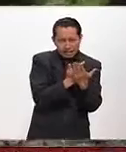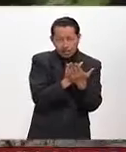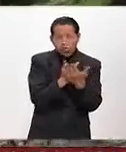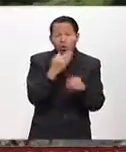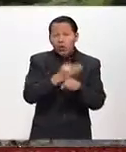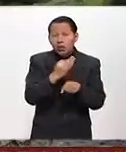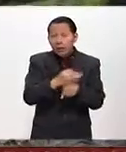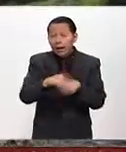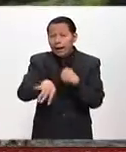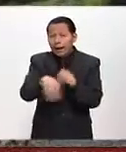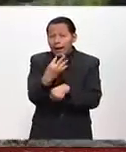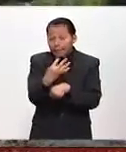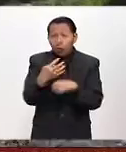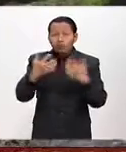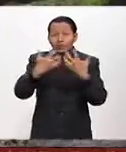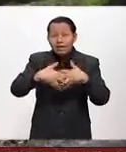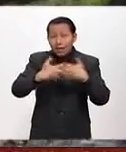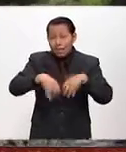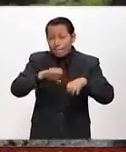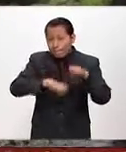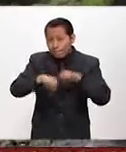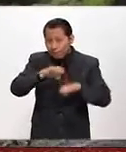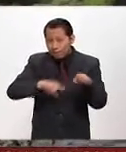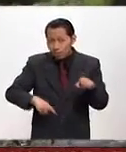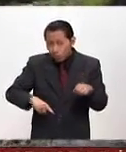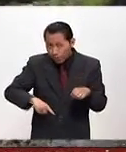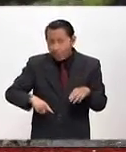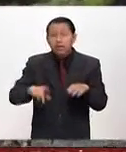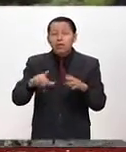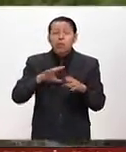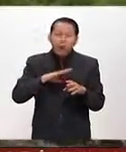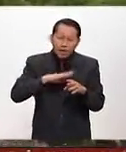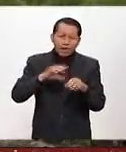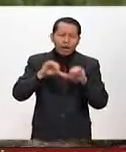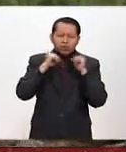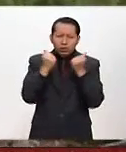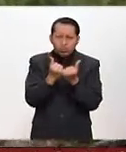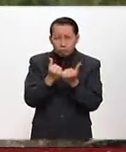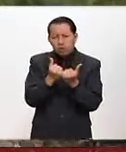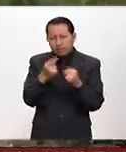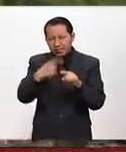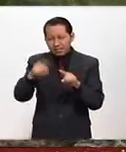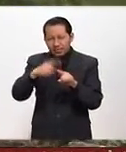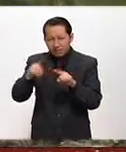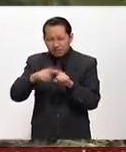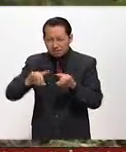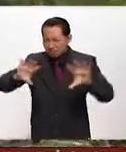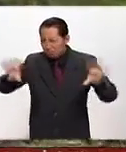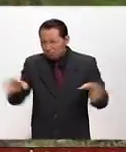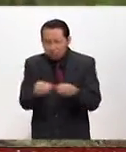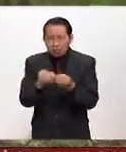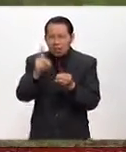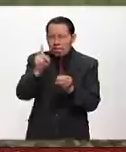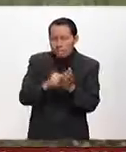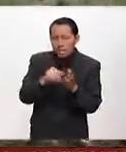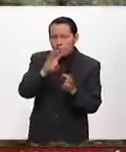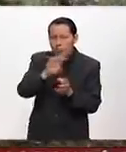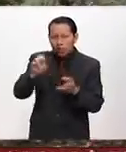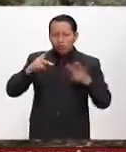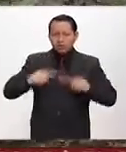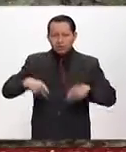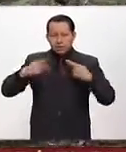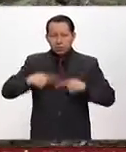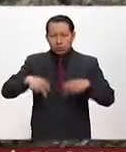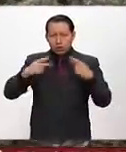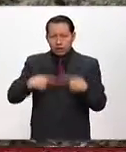empresas, de gobierno, organizaciones sociales, que suman alrededor de 1.400 personas.